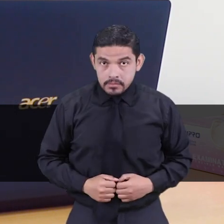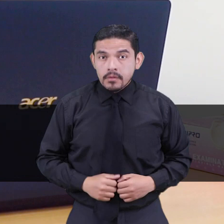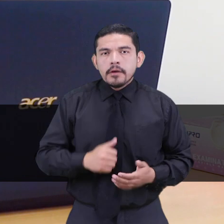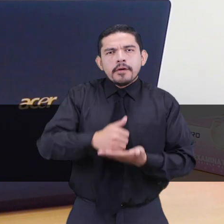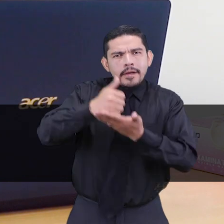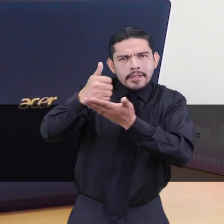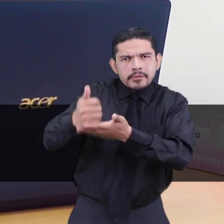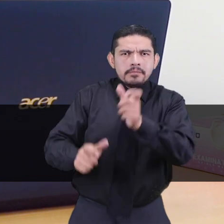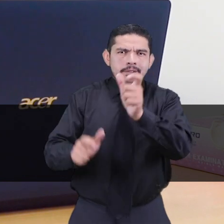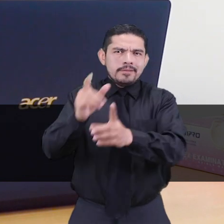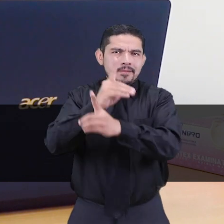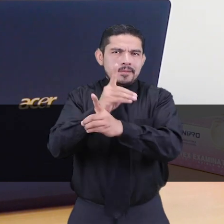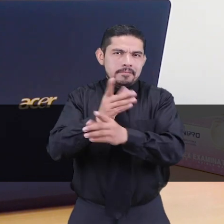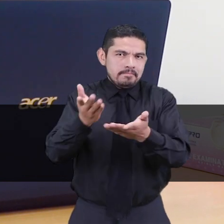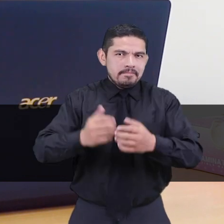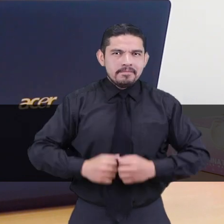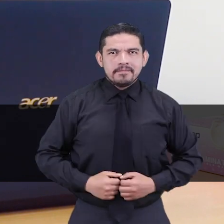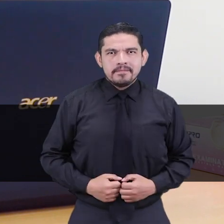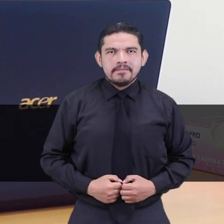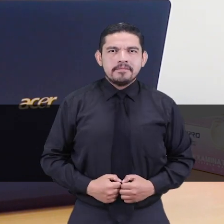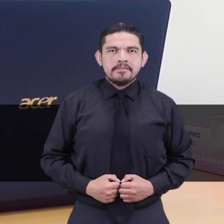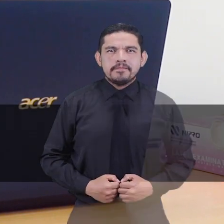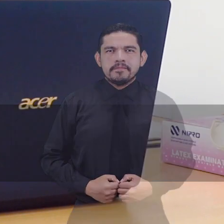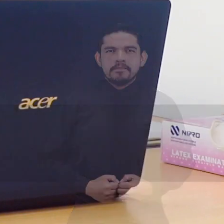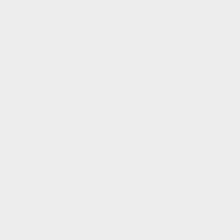Todo esto en beneficio de las personas con discapacidad.